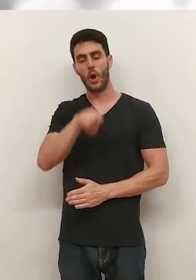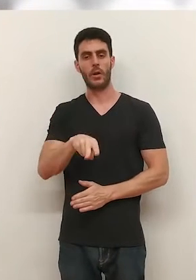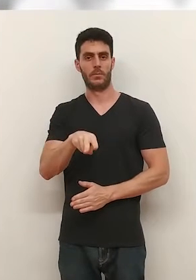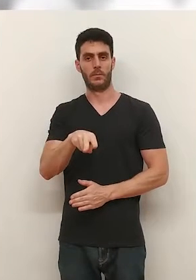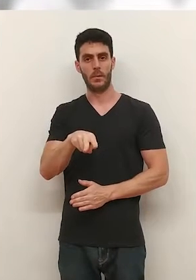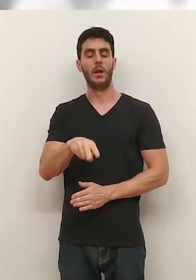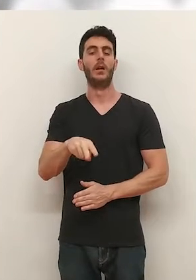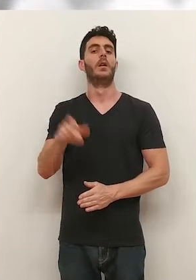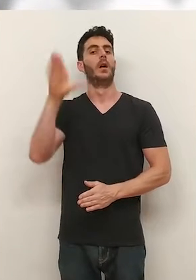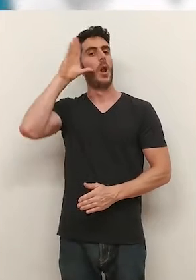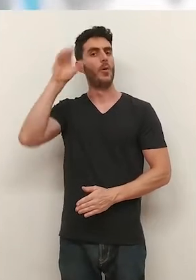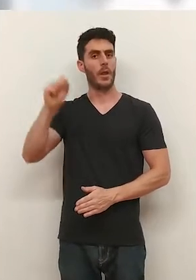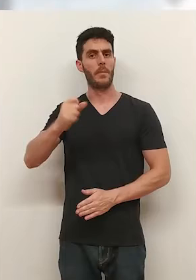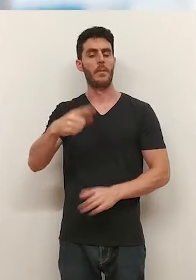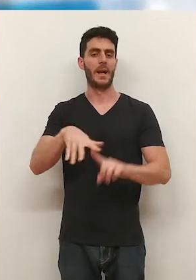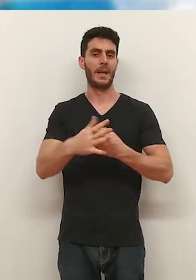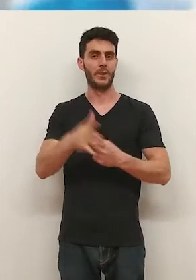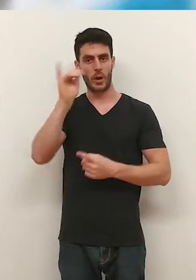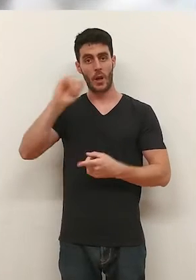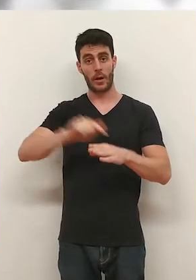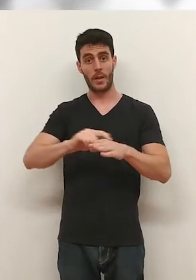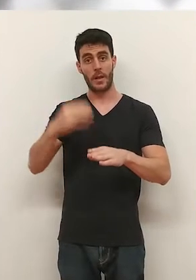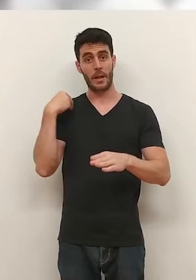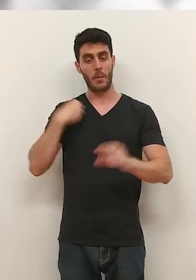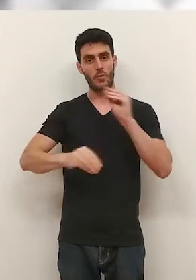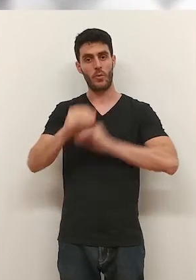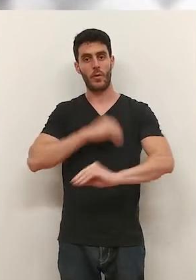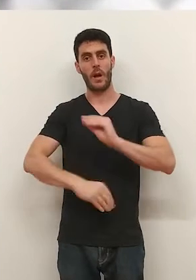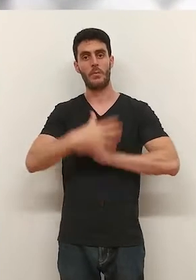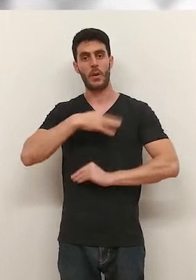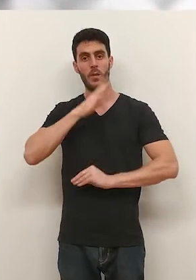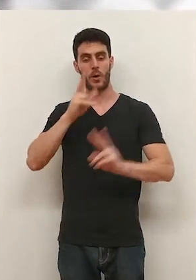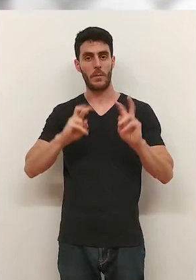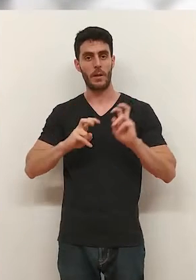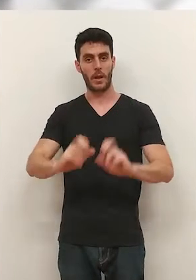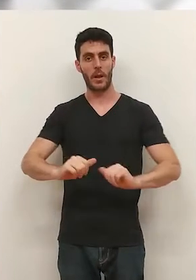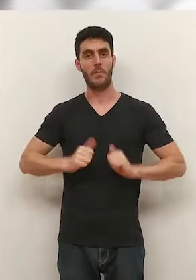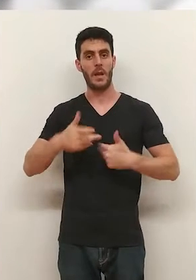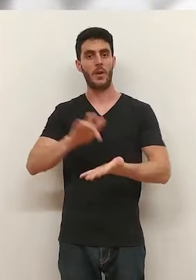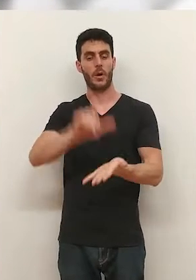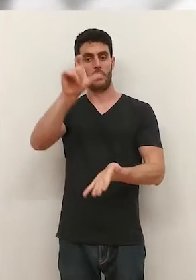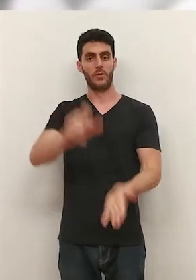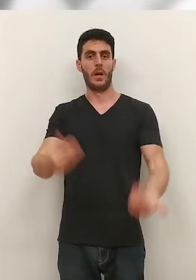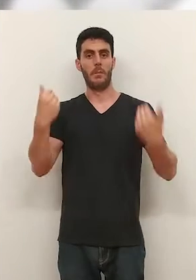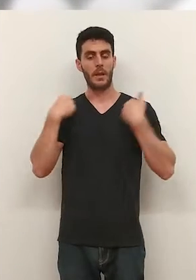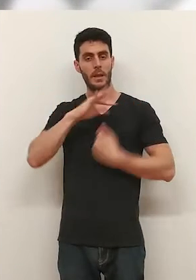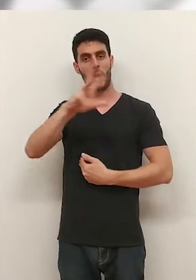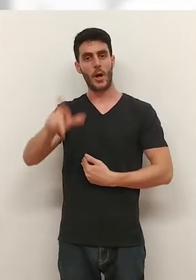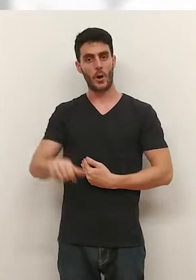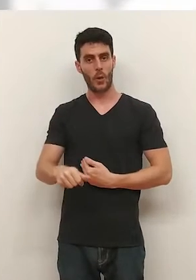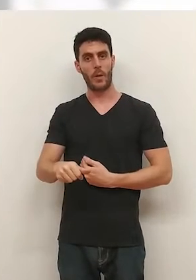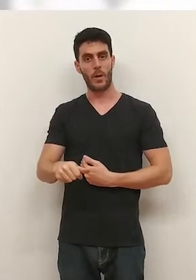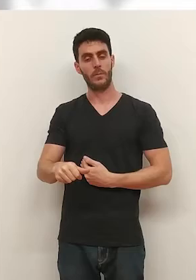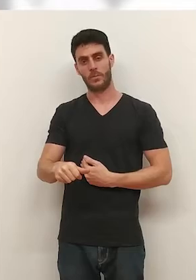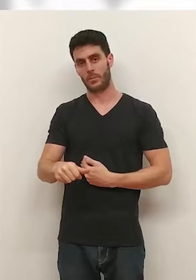criptomonedas. Los agentes han conseguido resolver el primer caso en La Rioja de estas características. Las investigaciones comenzaron cuando la víctima